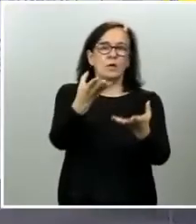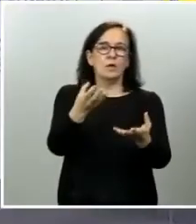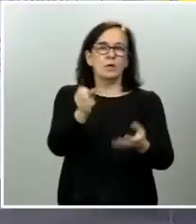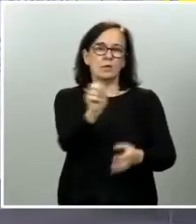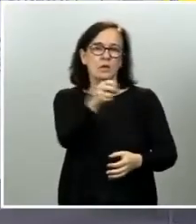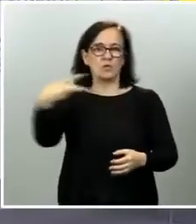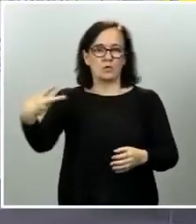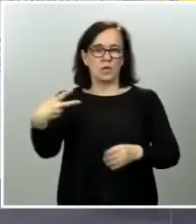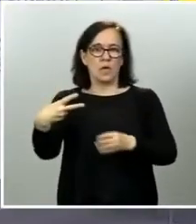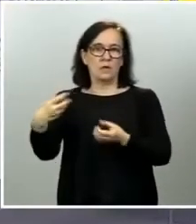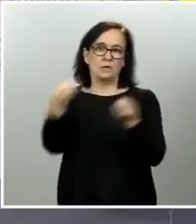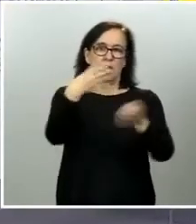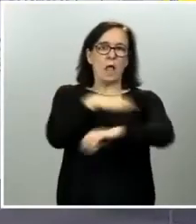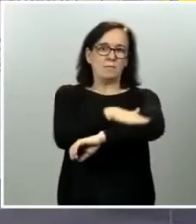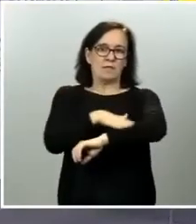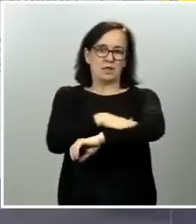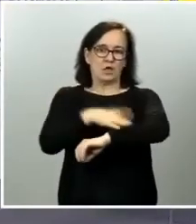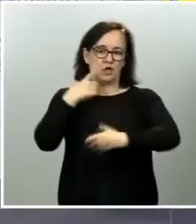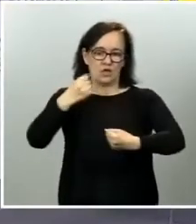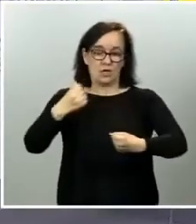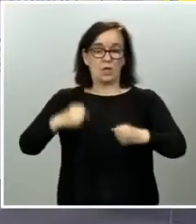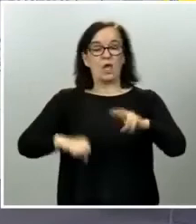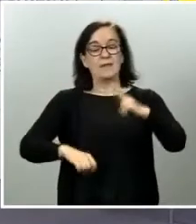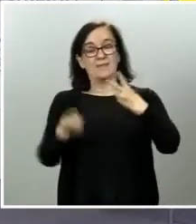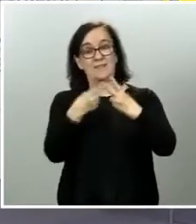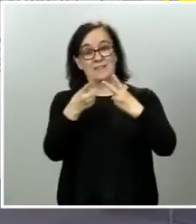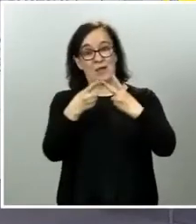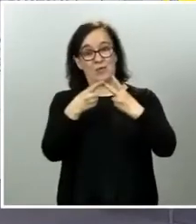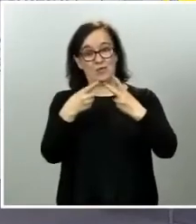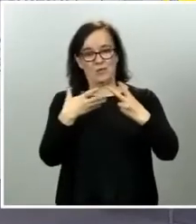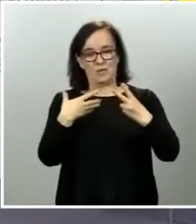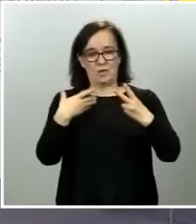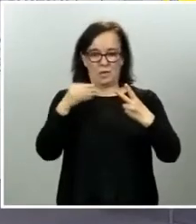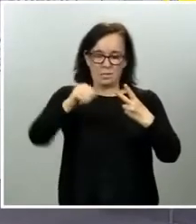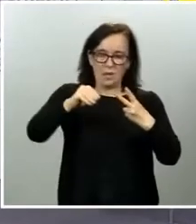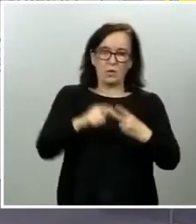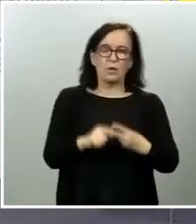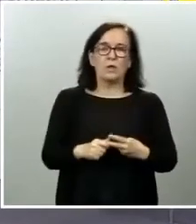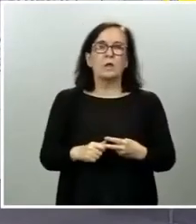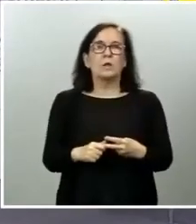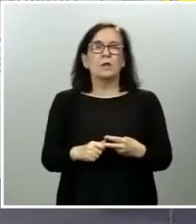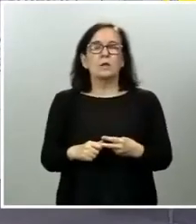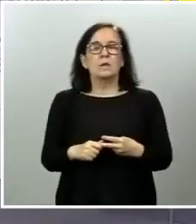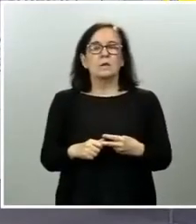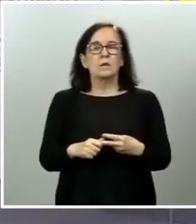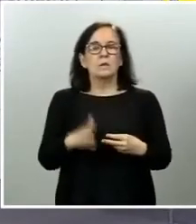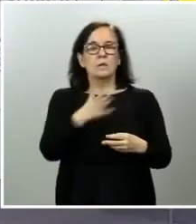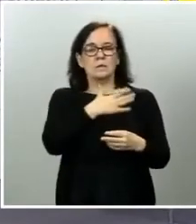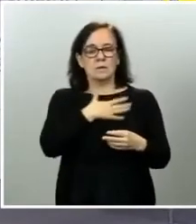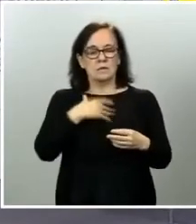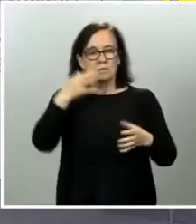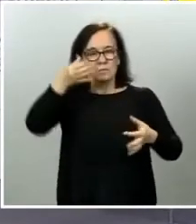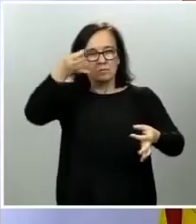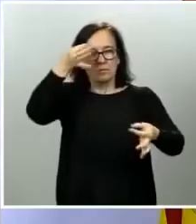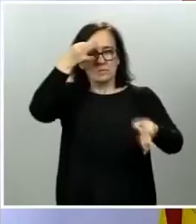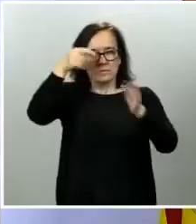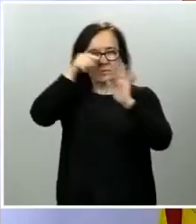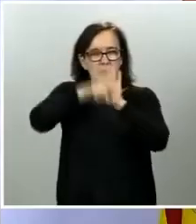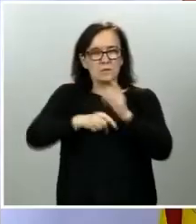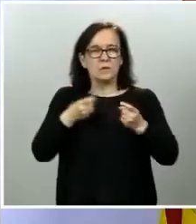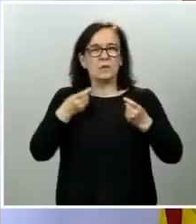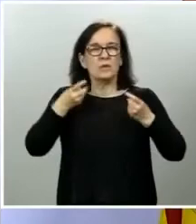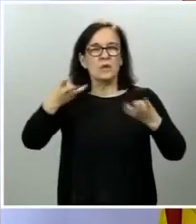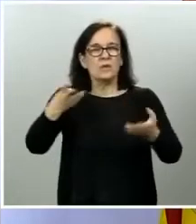Ministerio de Sanidad. En segundo lugar, quería saber también si nos puede detallar el número de test